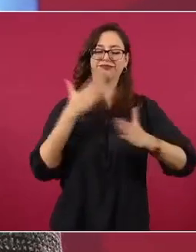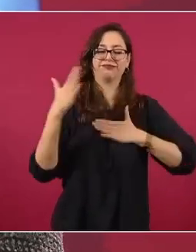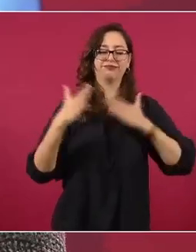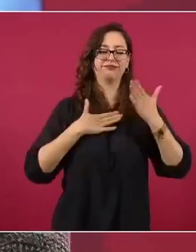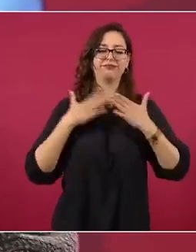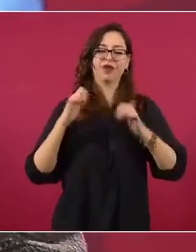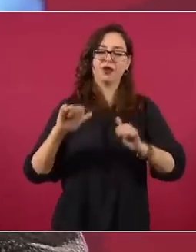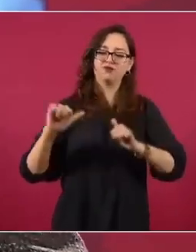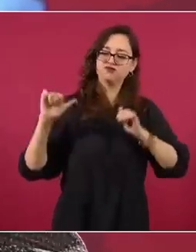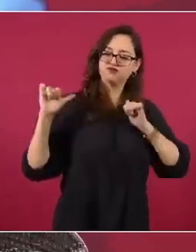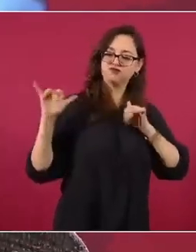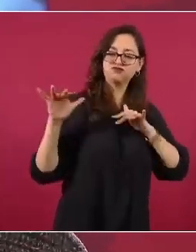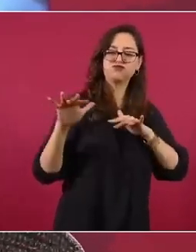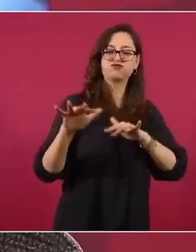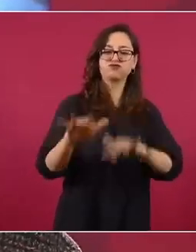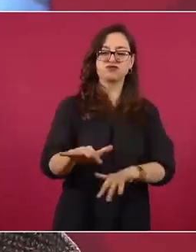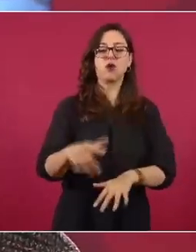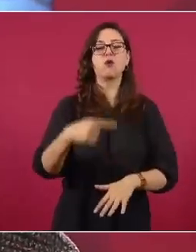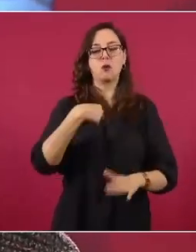datos,